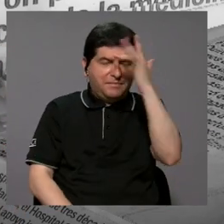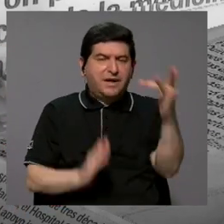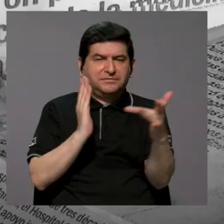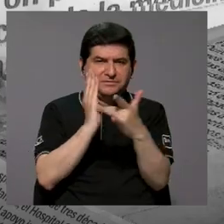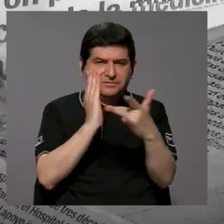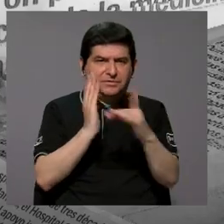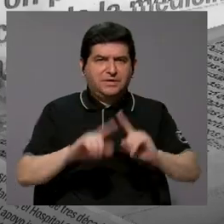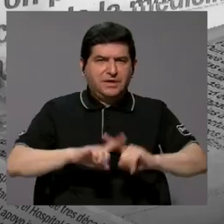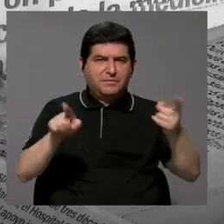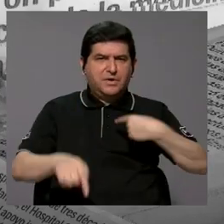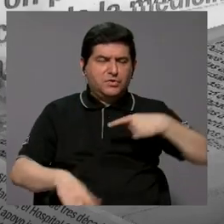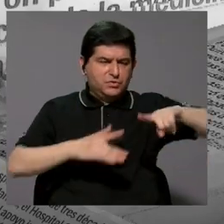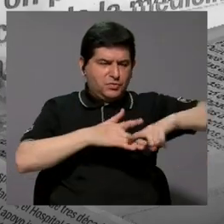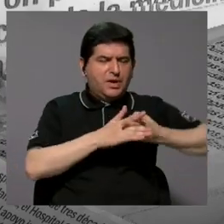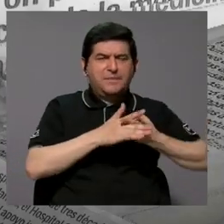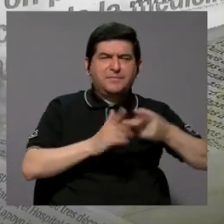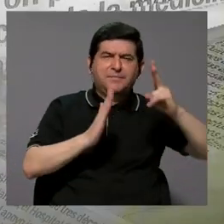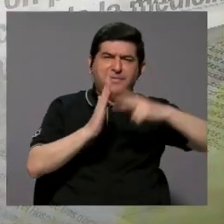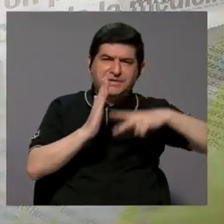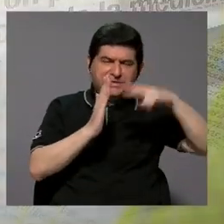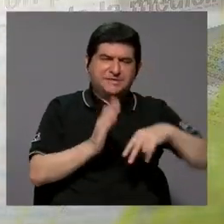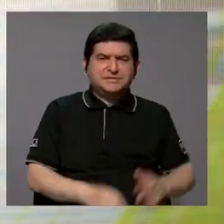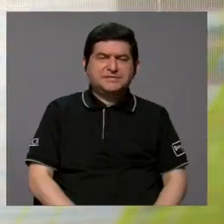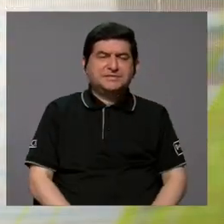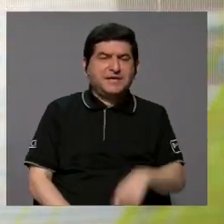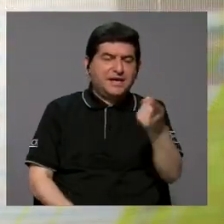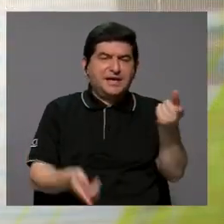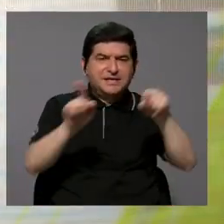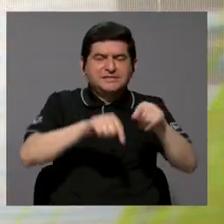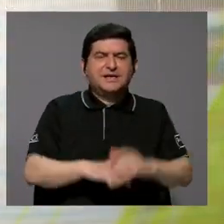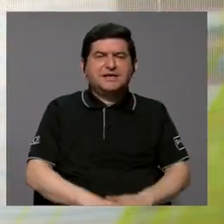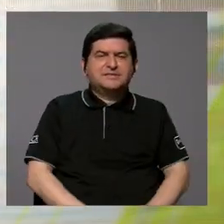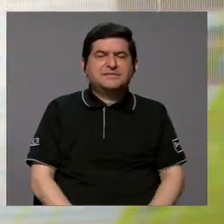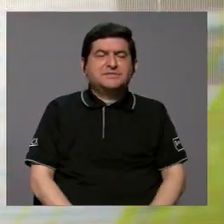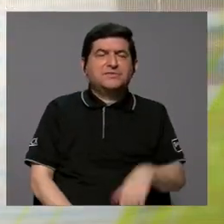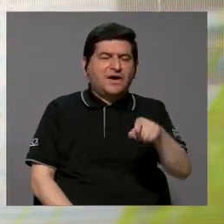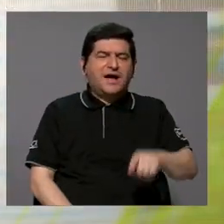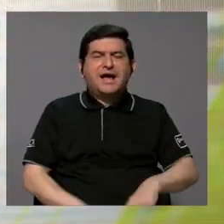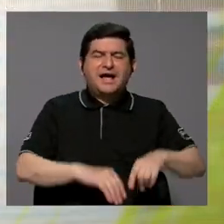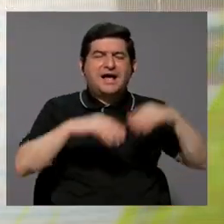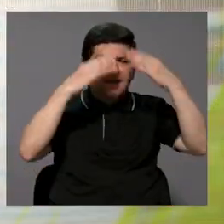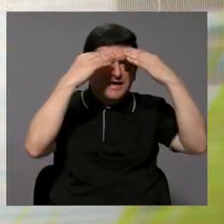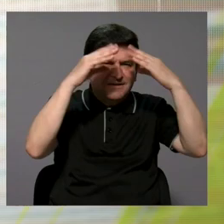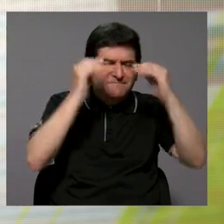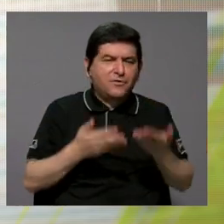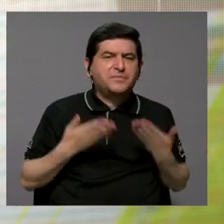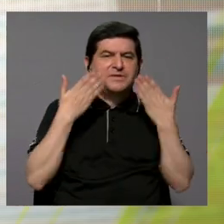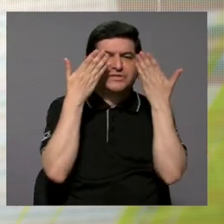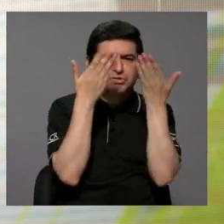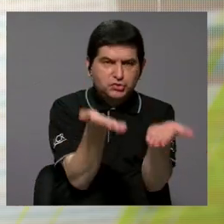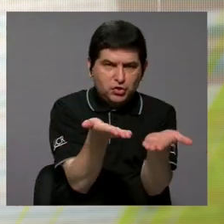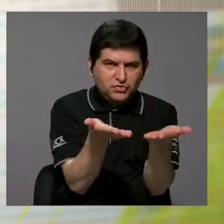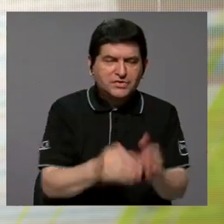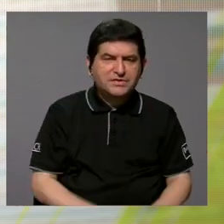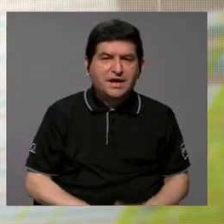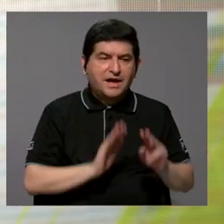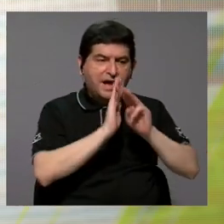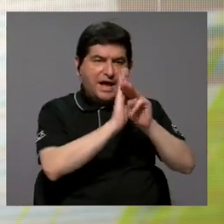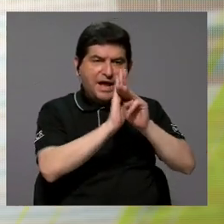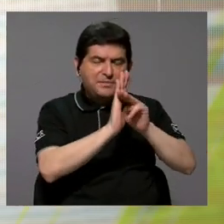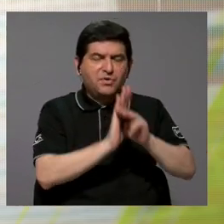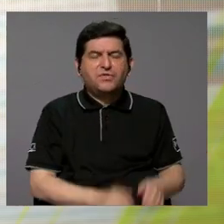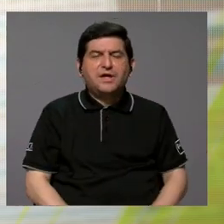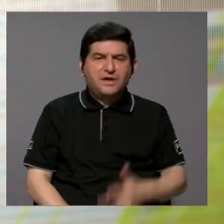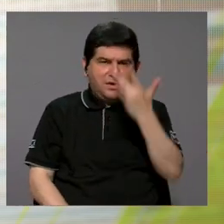Pero segundo, cuando yo comencé a leer el prompt, que el prompt es la instrucción que usted le da al modelo de